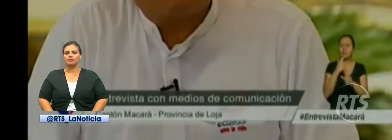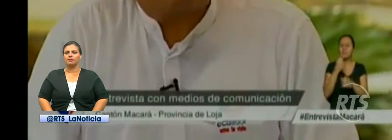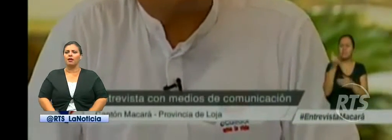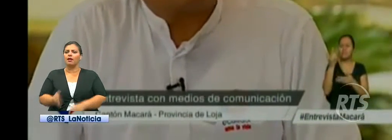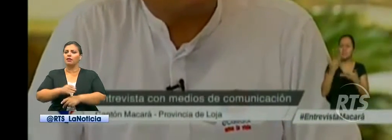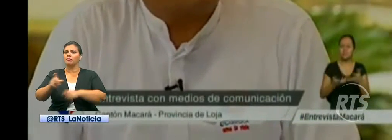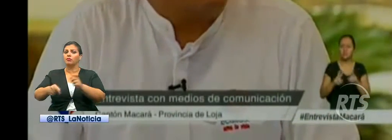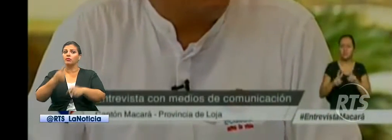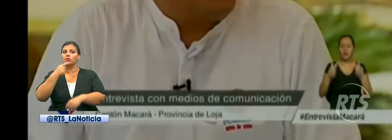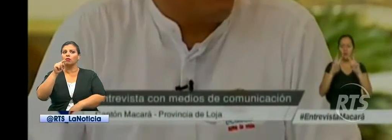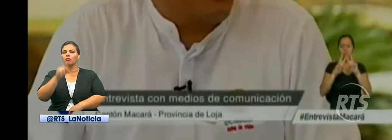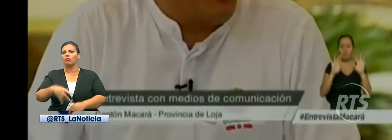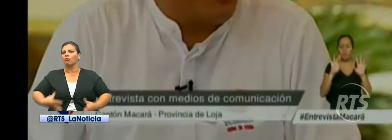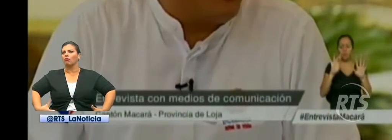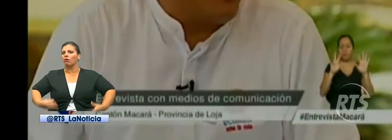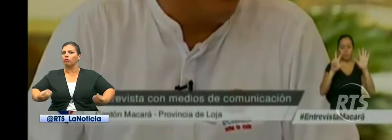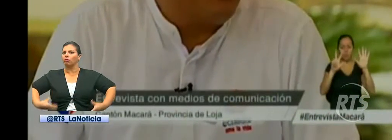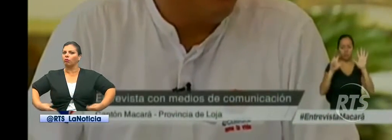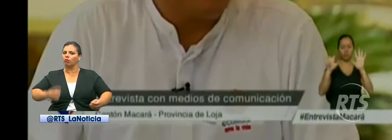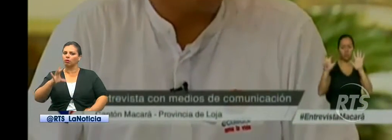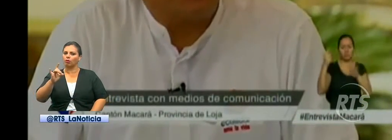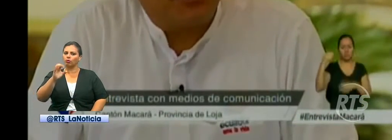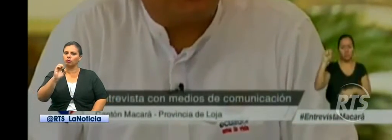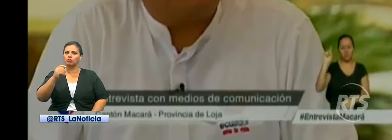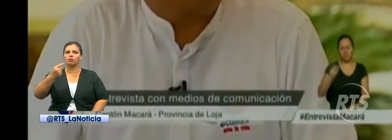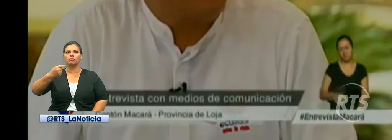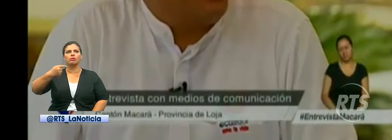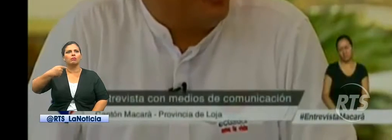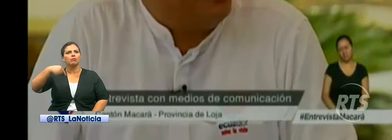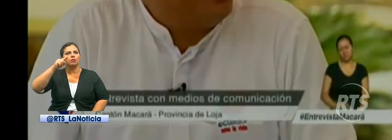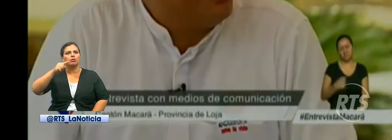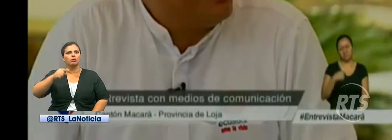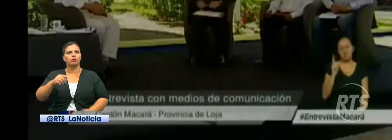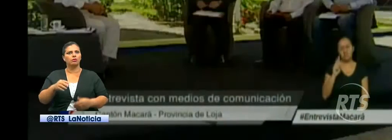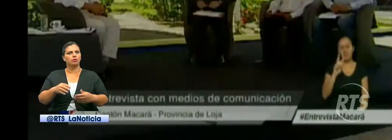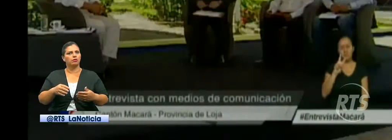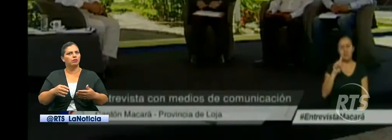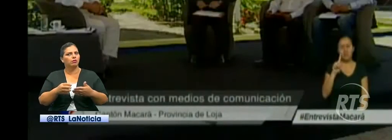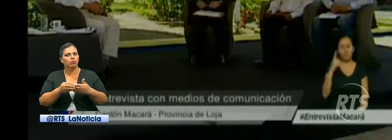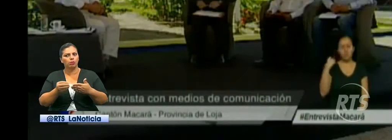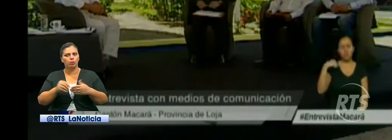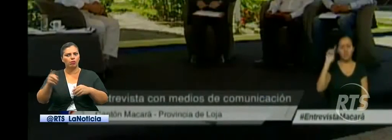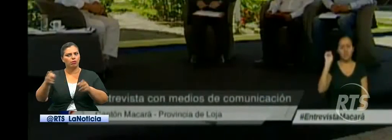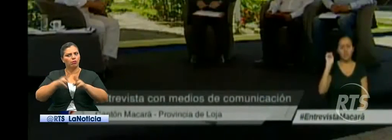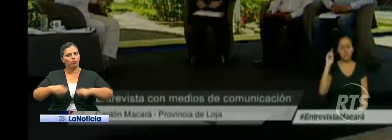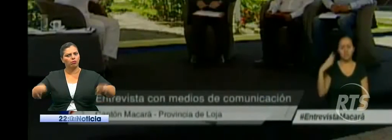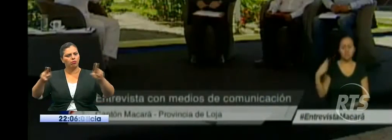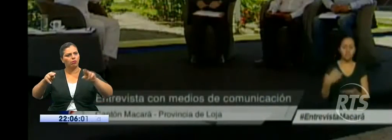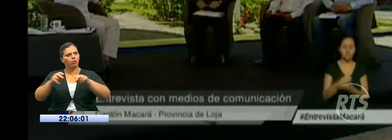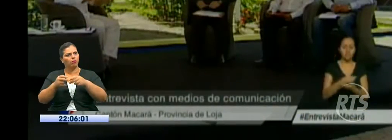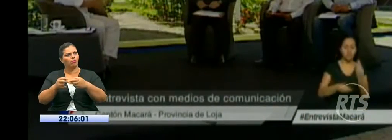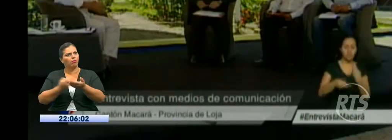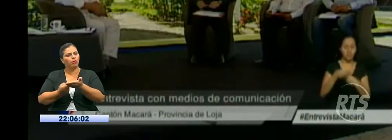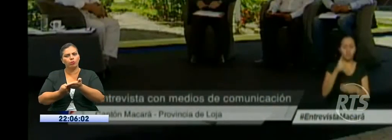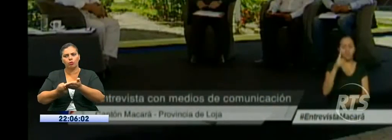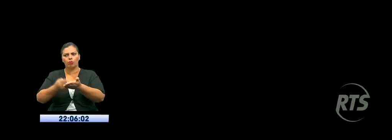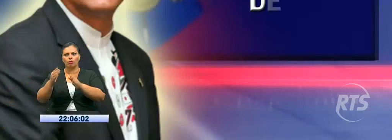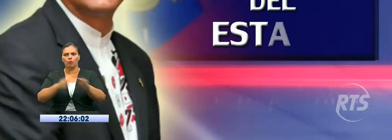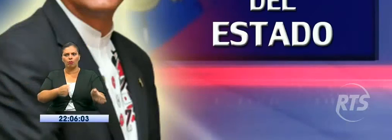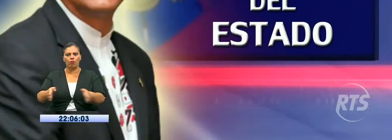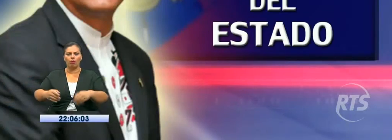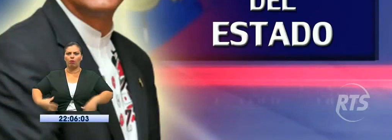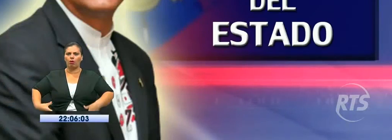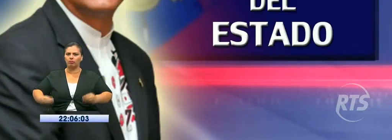que había costado 800 millones de dólares la organización. ¿Saben cuánto nos costó? 21 millones. Y el retorno es al menos 6 millones por todos los visitantes que tuvimos.